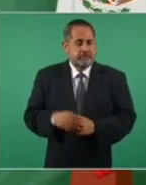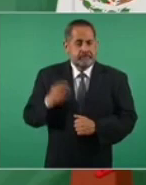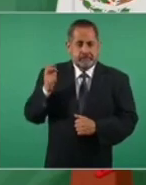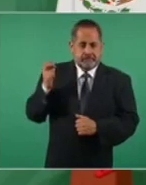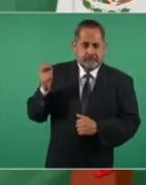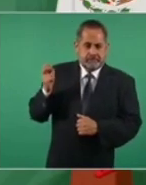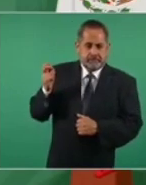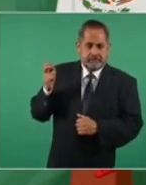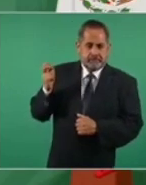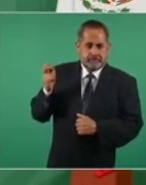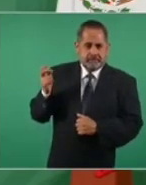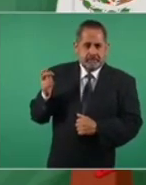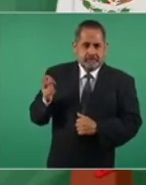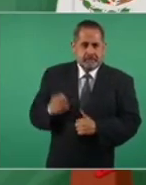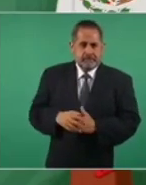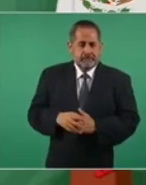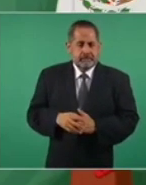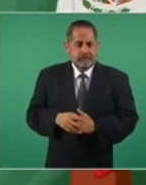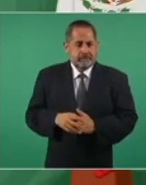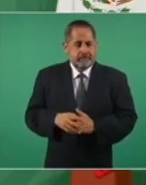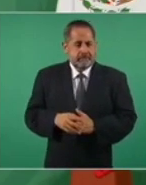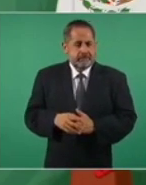¿se acuerdan de todo ese esto?